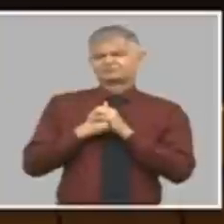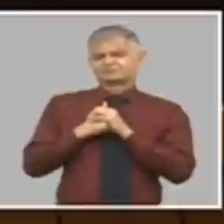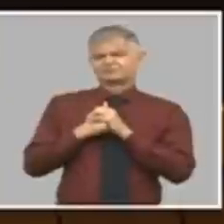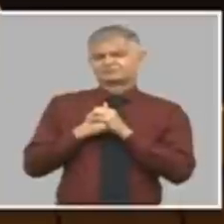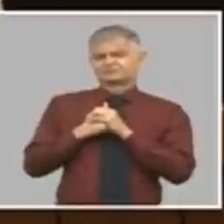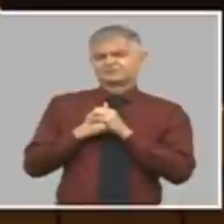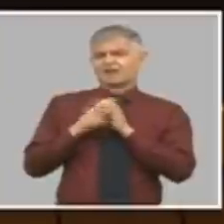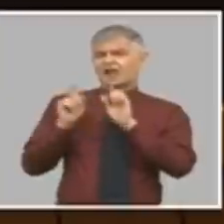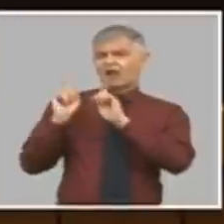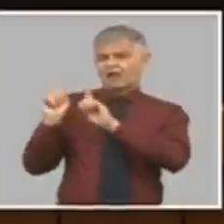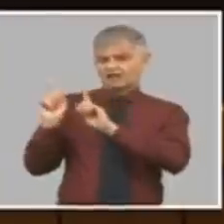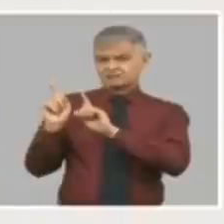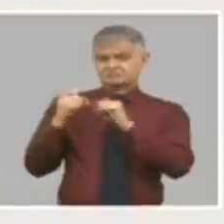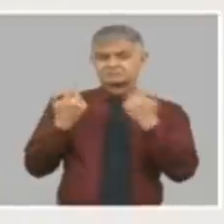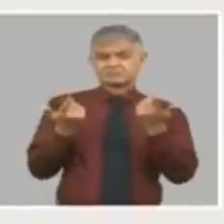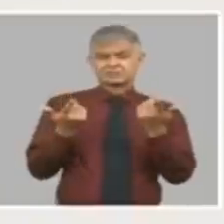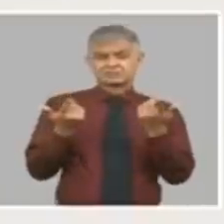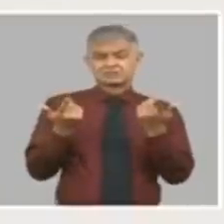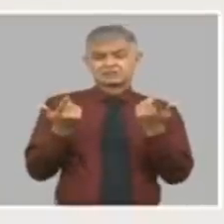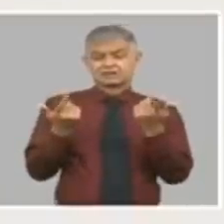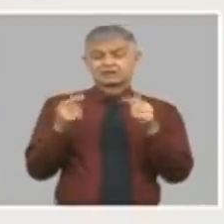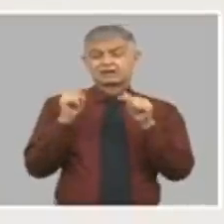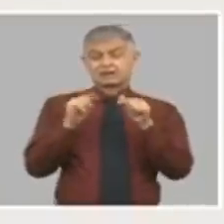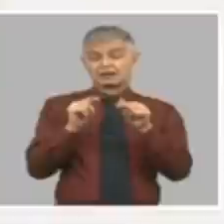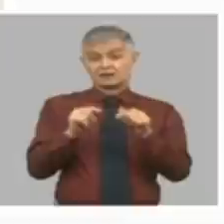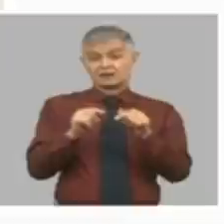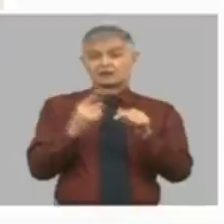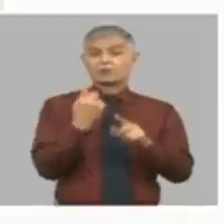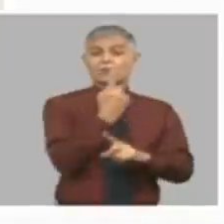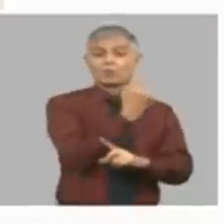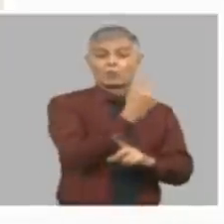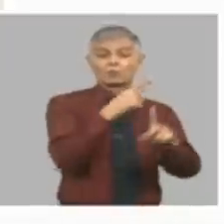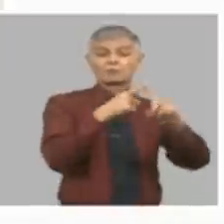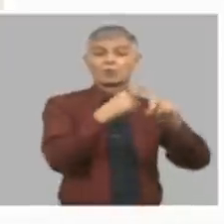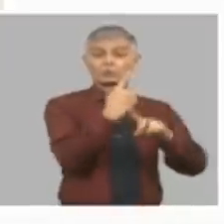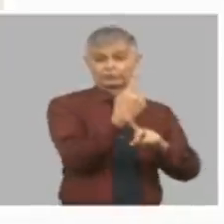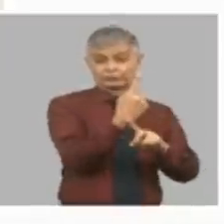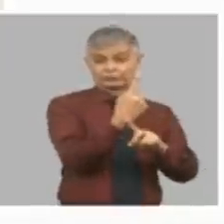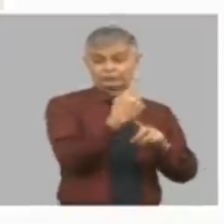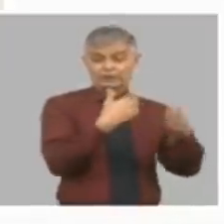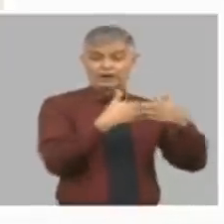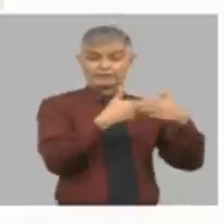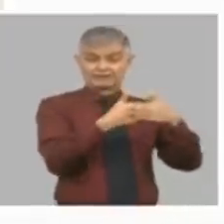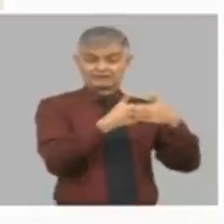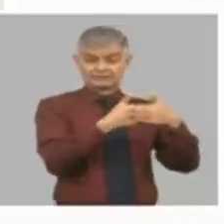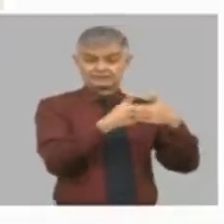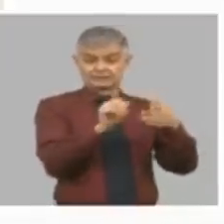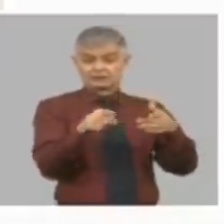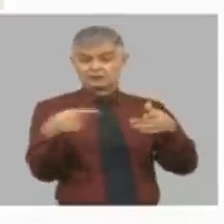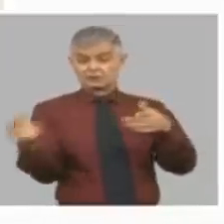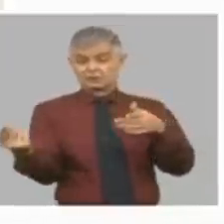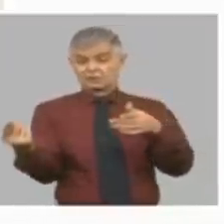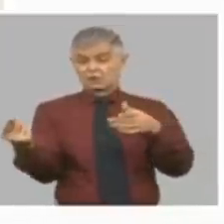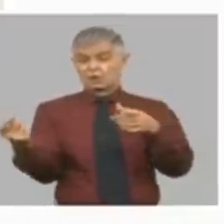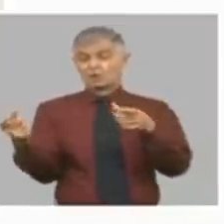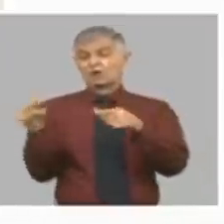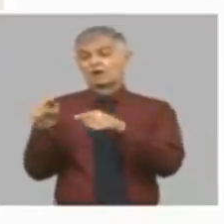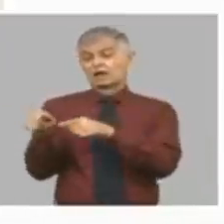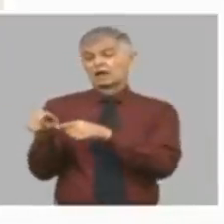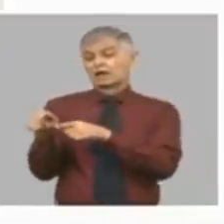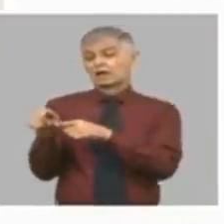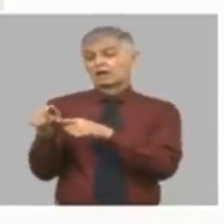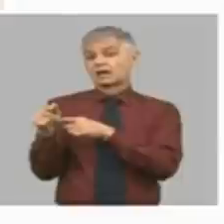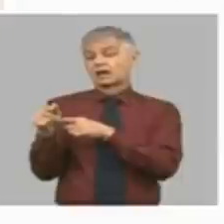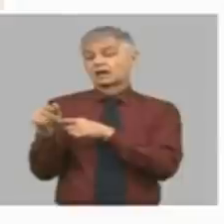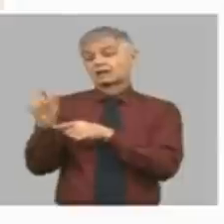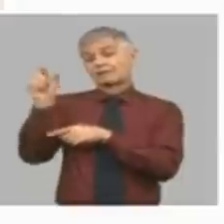entonces ahí está la tasa de cambio del circuito mayorista que es uno por uno y aquí tenemos la tasa de cambio del circuito minorista que como ya dije